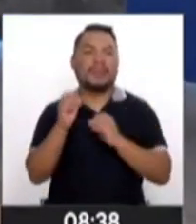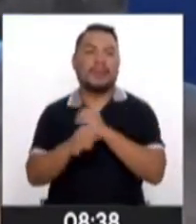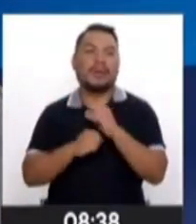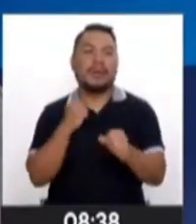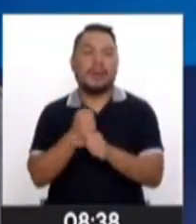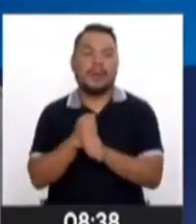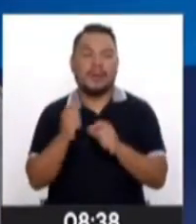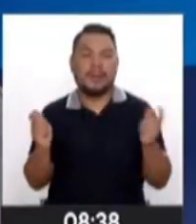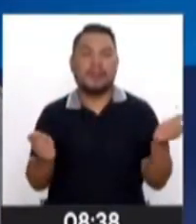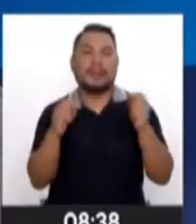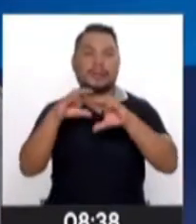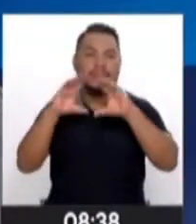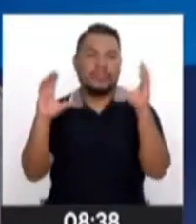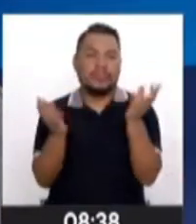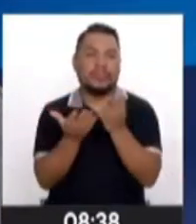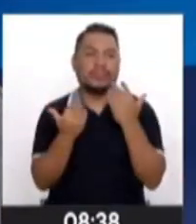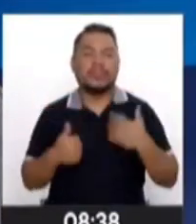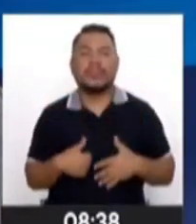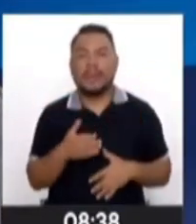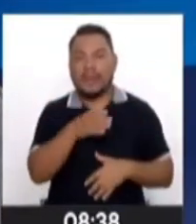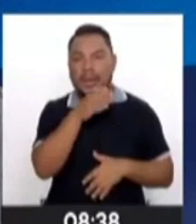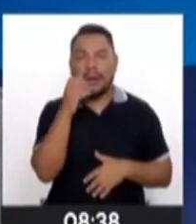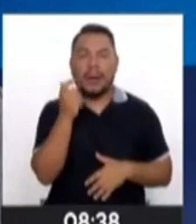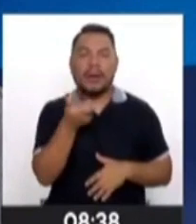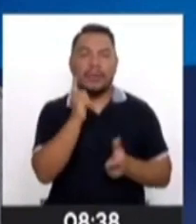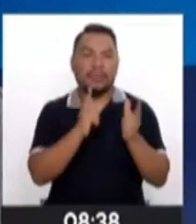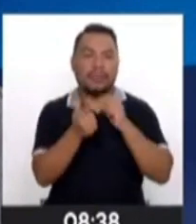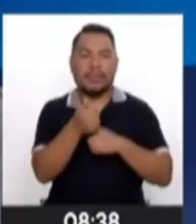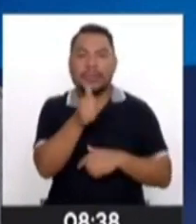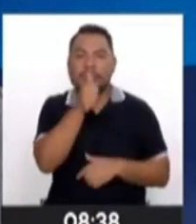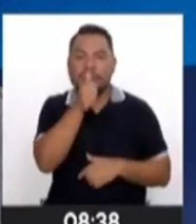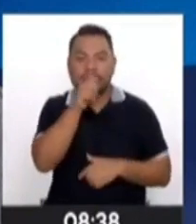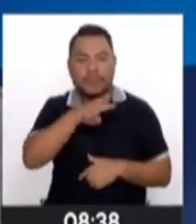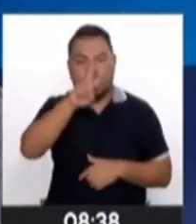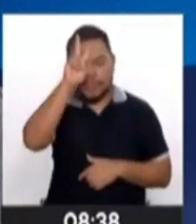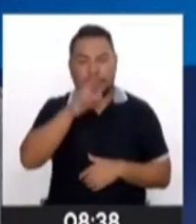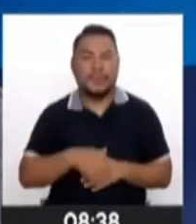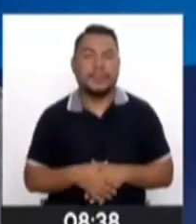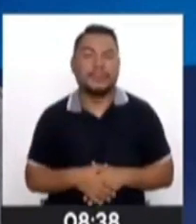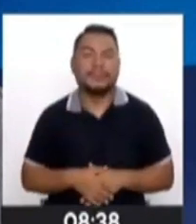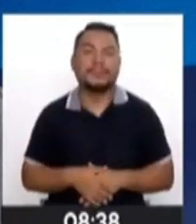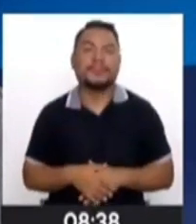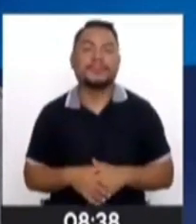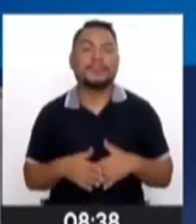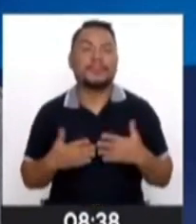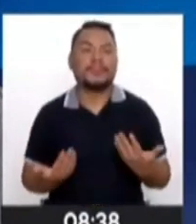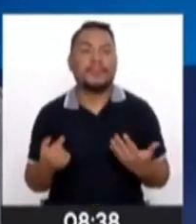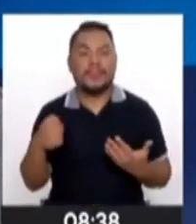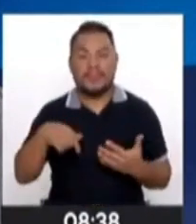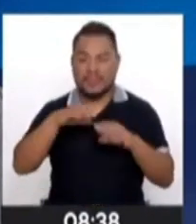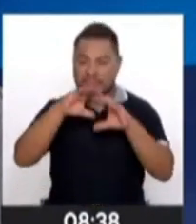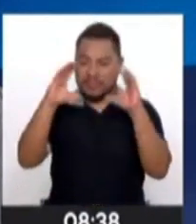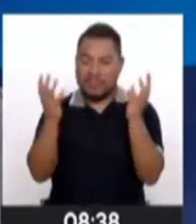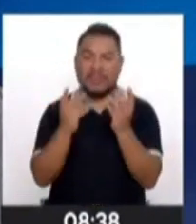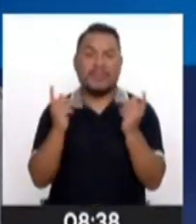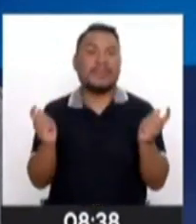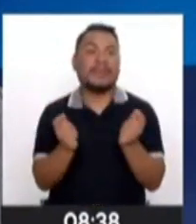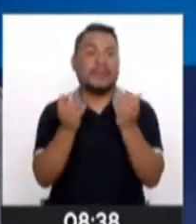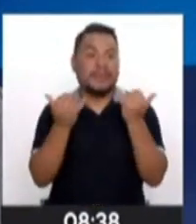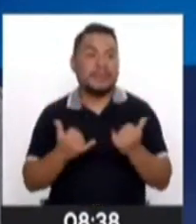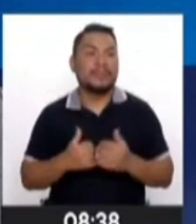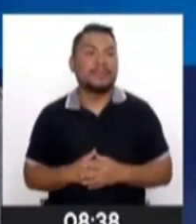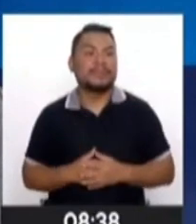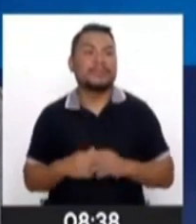aniversario mundial del Alcohólicos Anónimos del Perú. En el mundo estamos conmemorando hoy